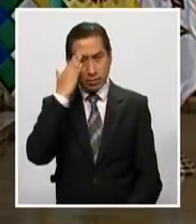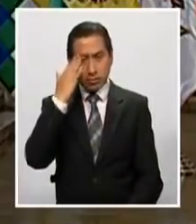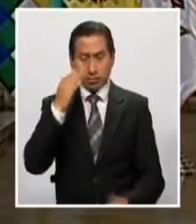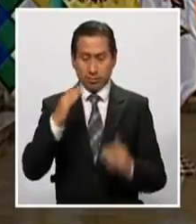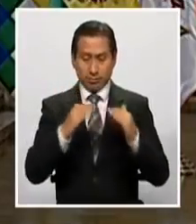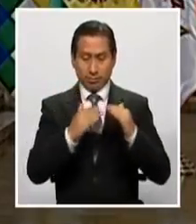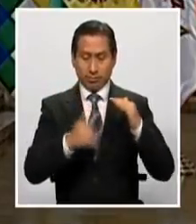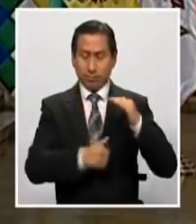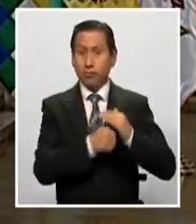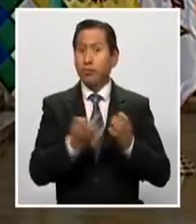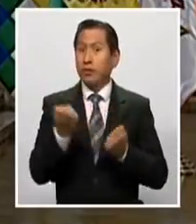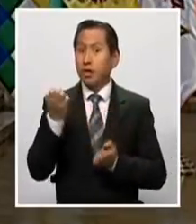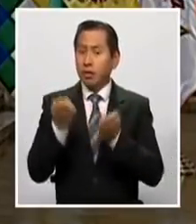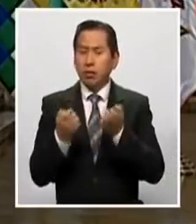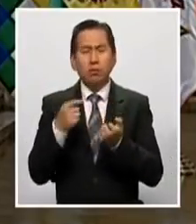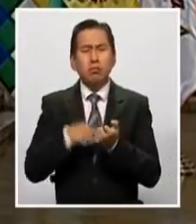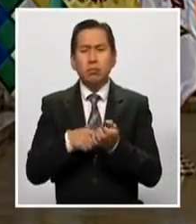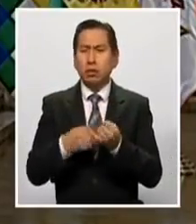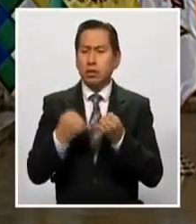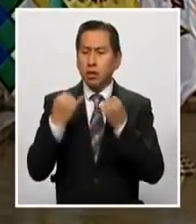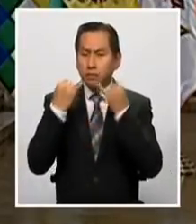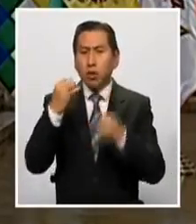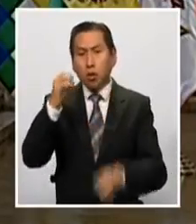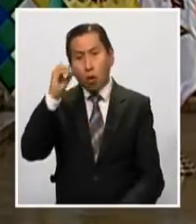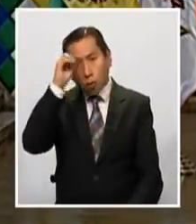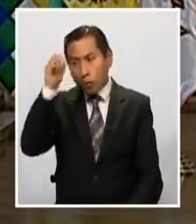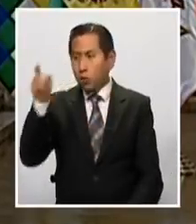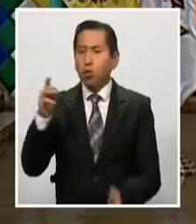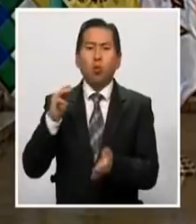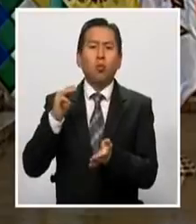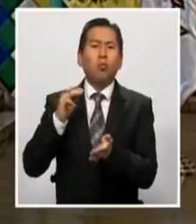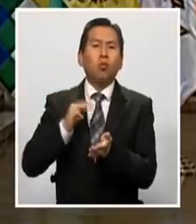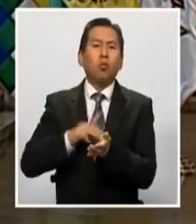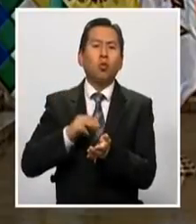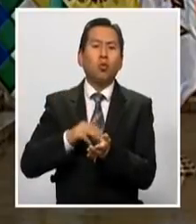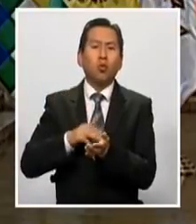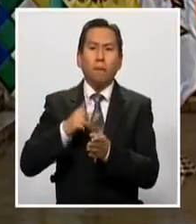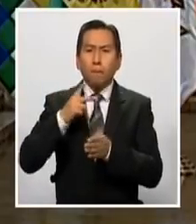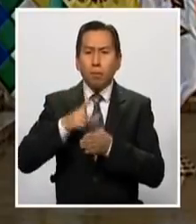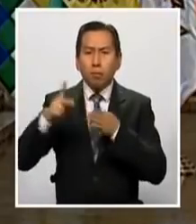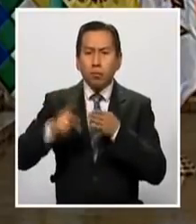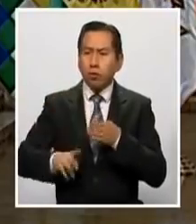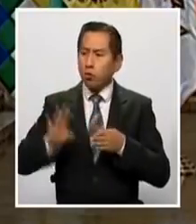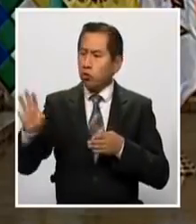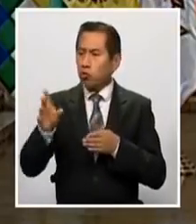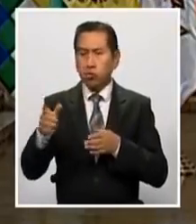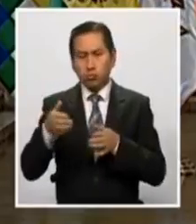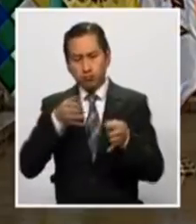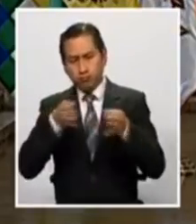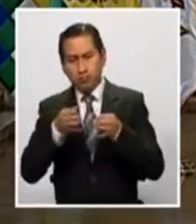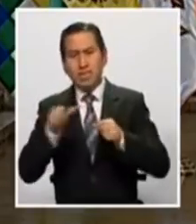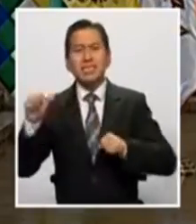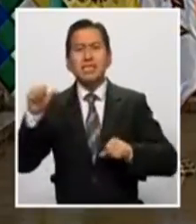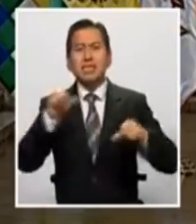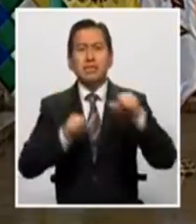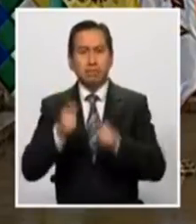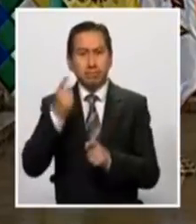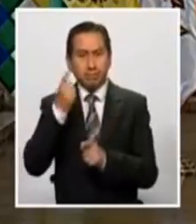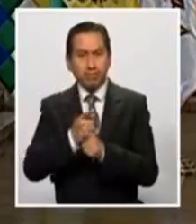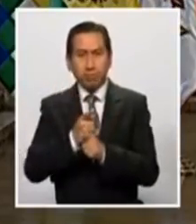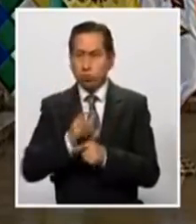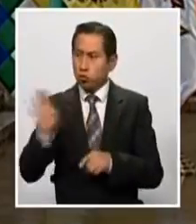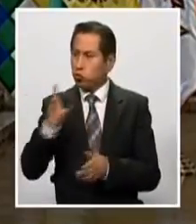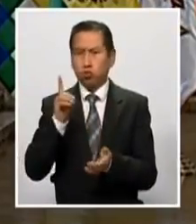cuarentena son los informes y las opiniones médicas y profesionales de nuestros asesores científicos y